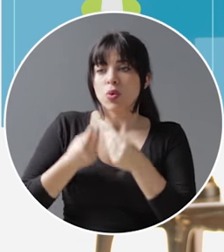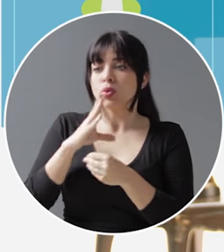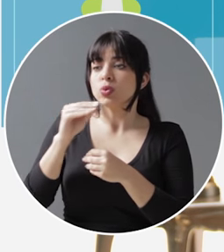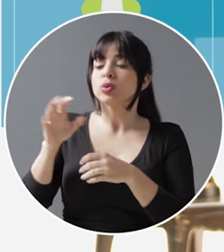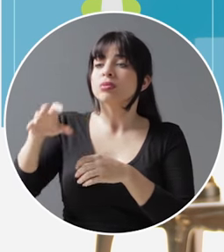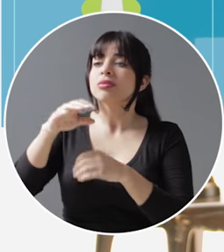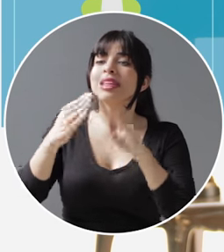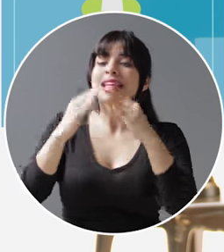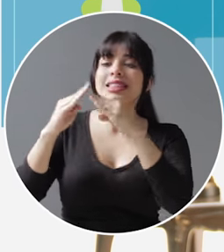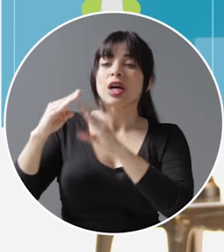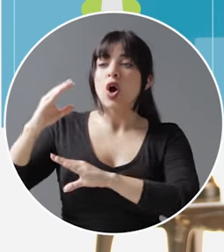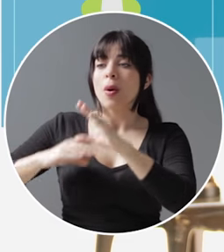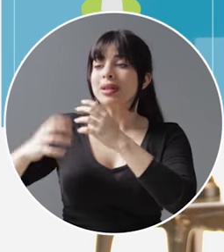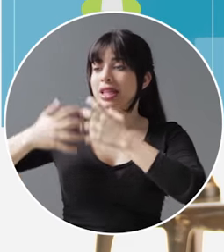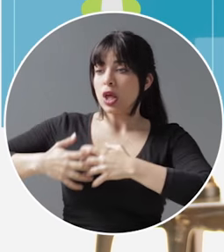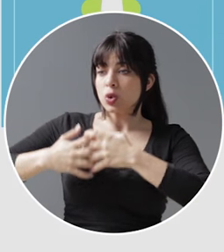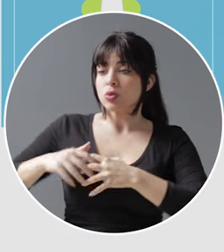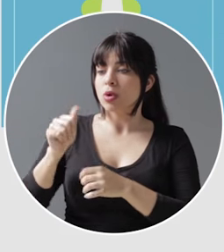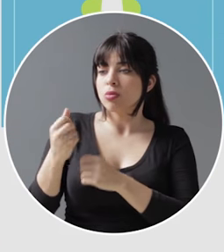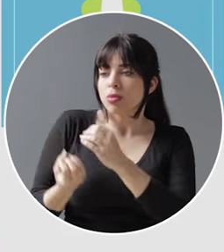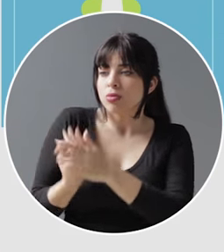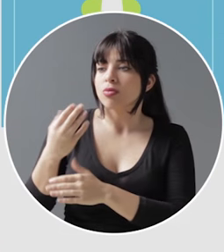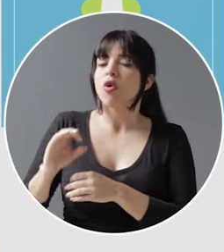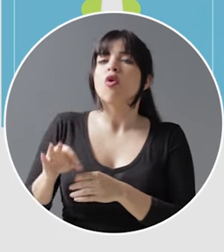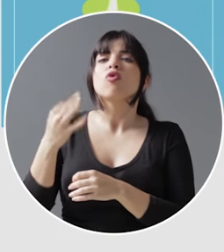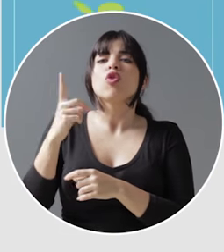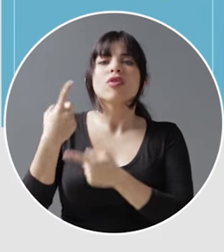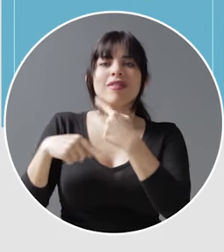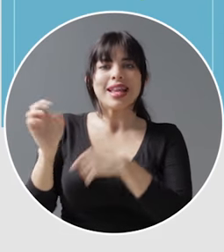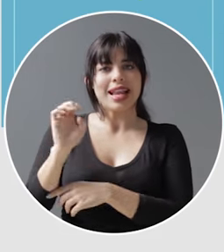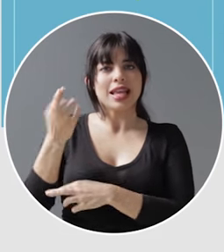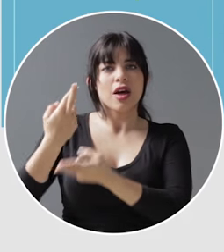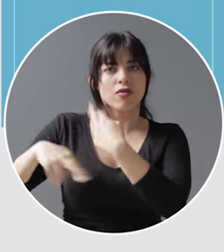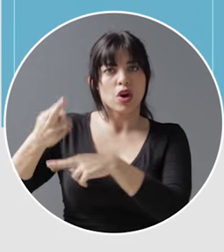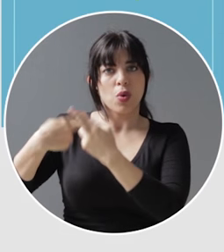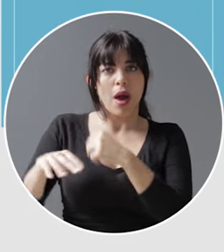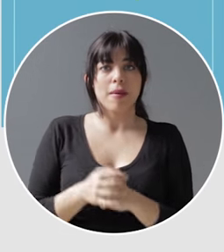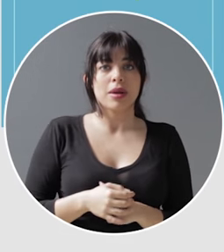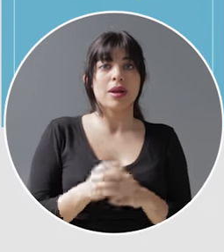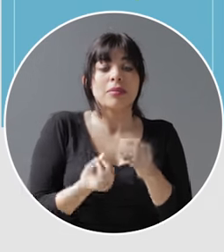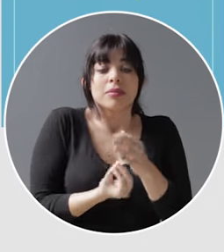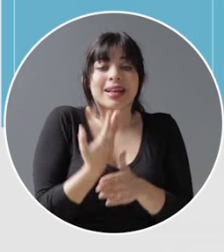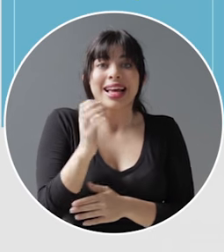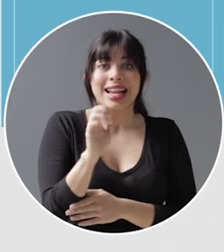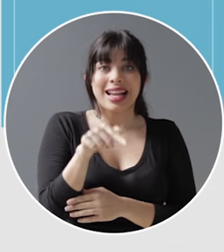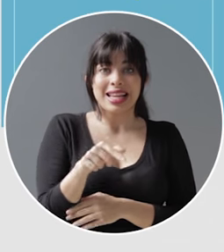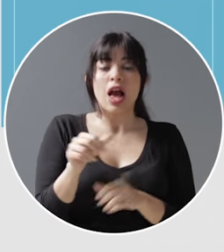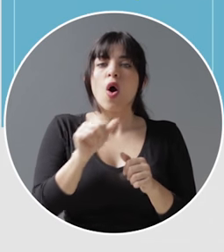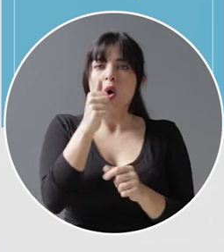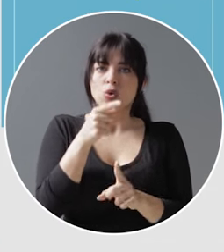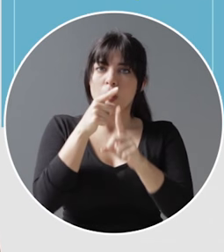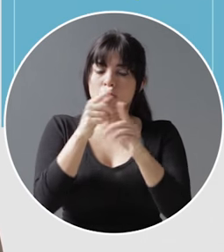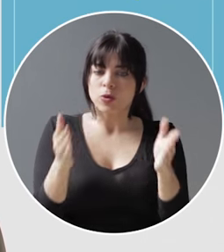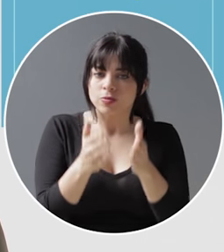residenciales, comerciales e industriales a partir de fuentes renovables. La sostenibilidad de la matriz eléctrica es otro